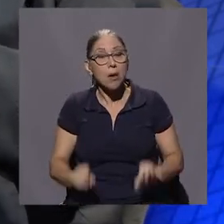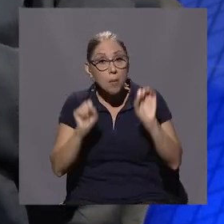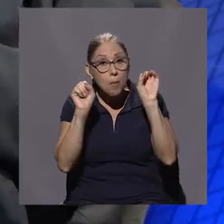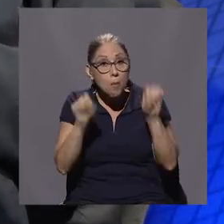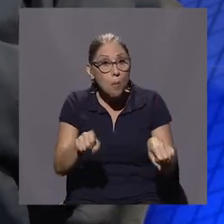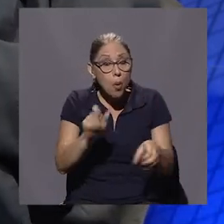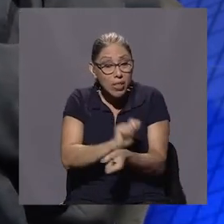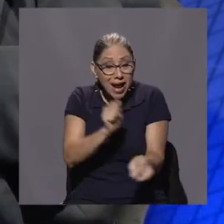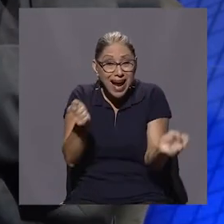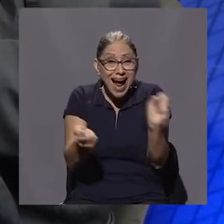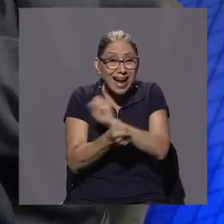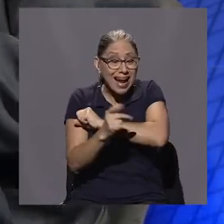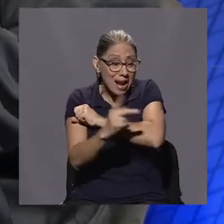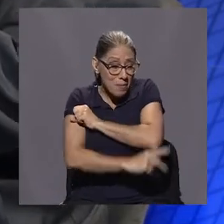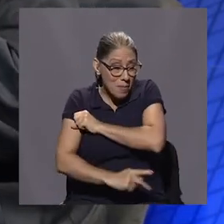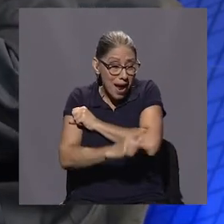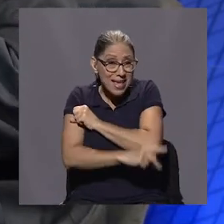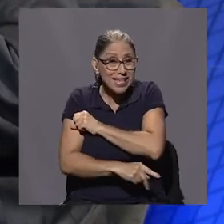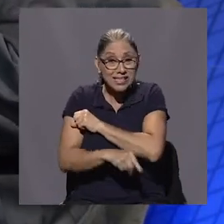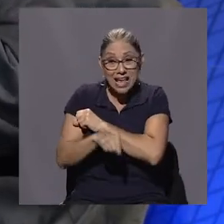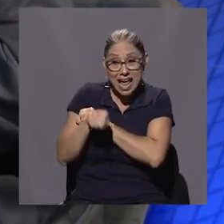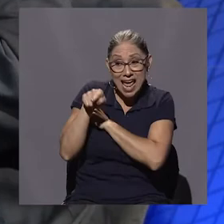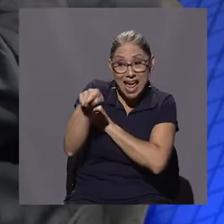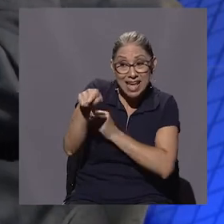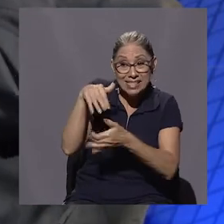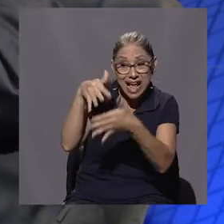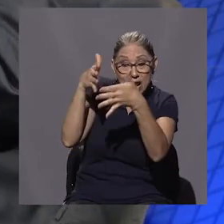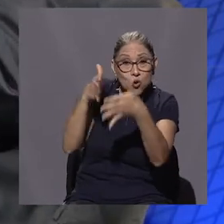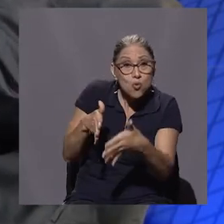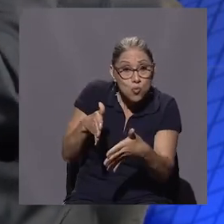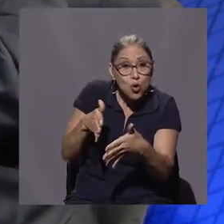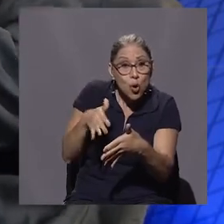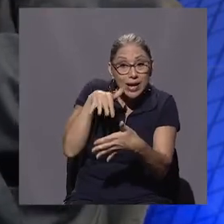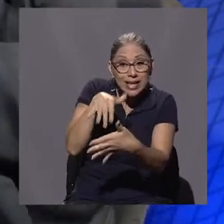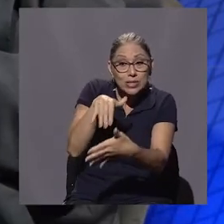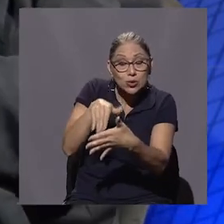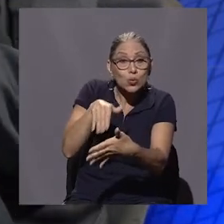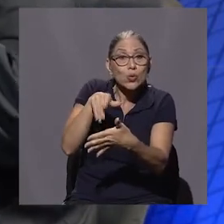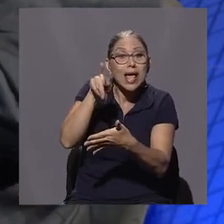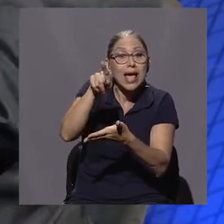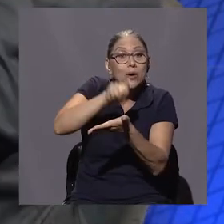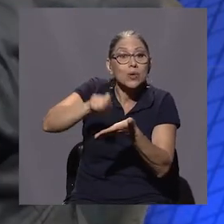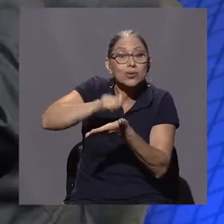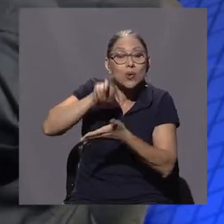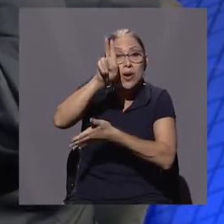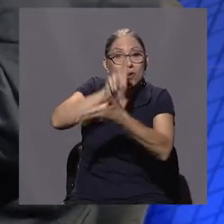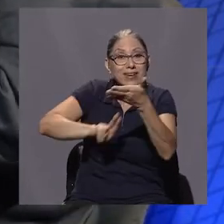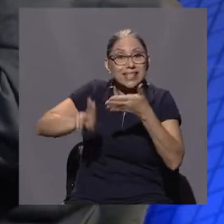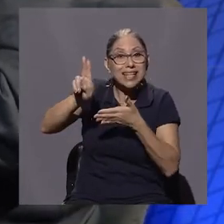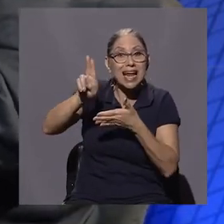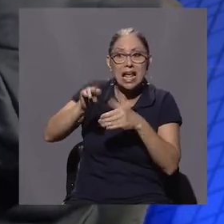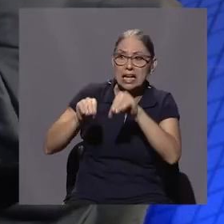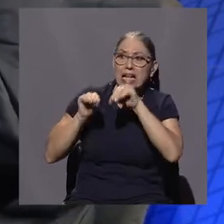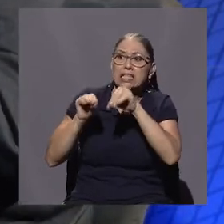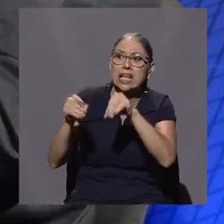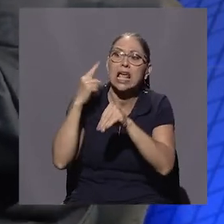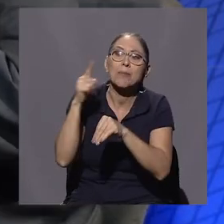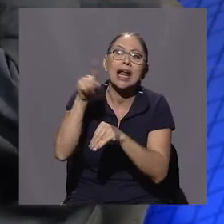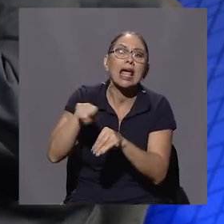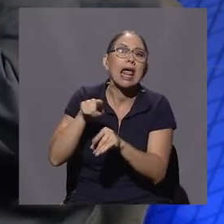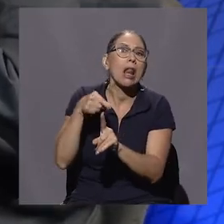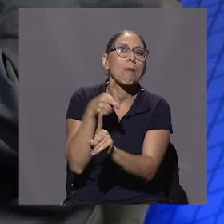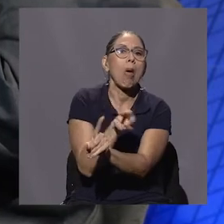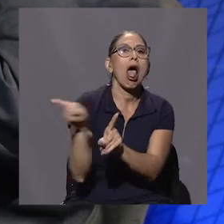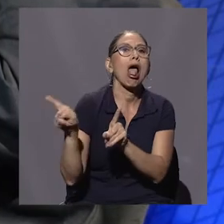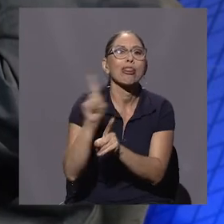al país ese alumno formado en una escuela universitaria para que aprenda a evadir impuestos? ¿Le podrá